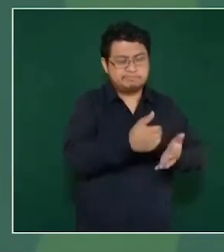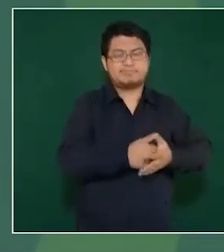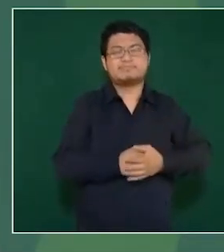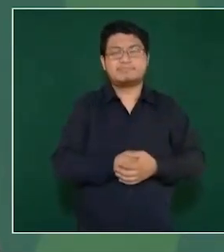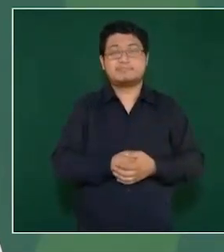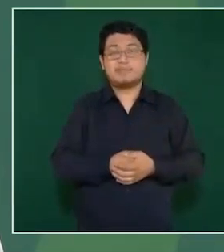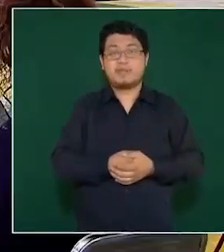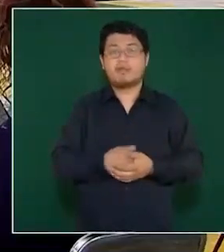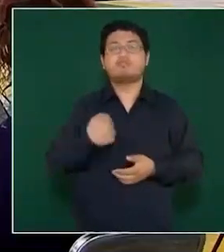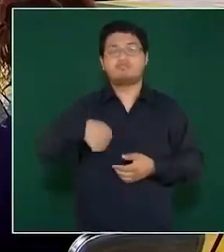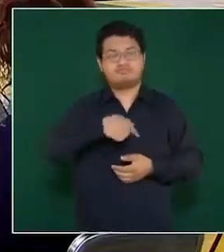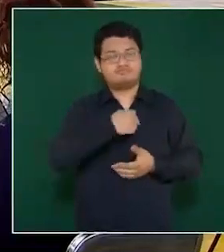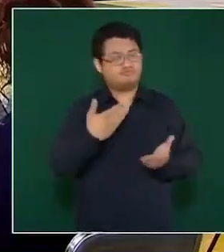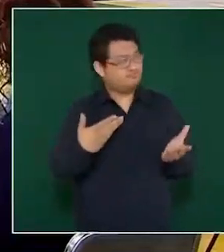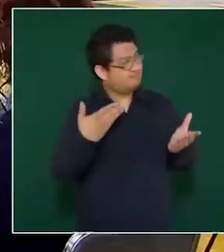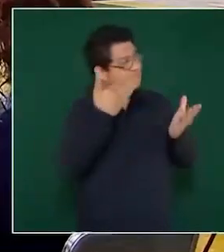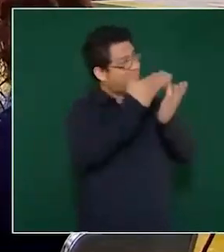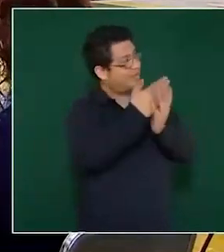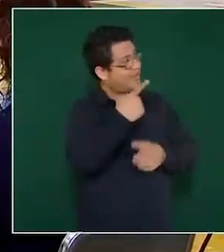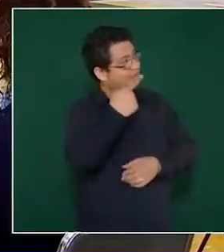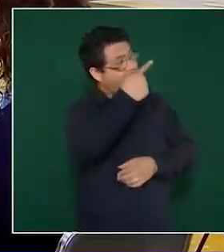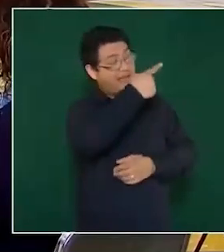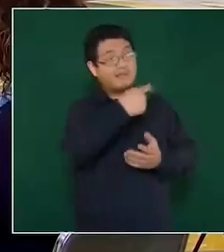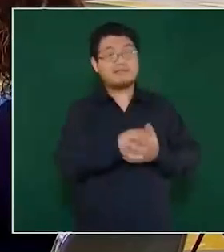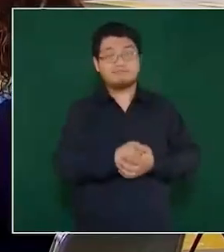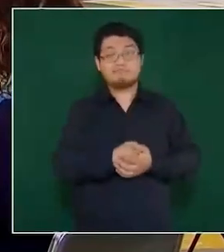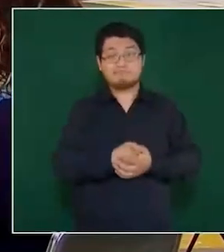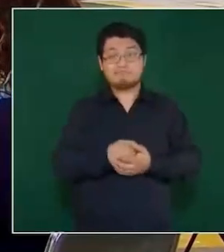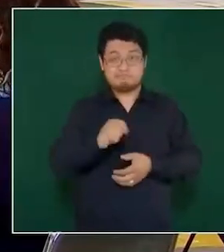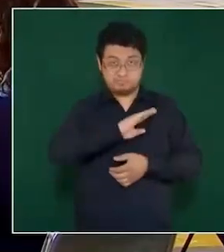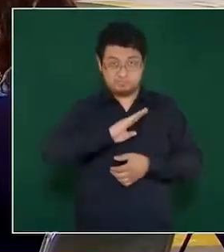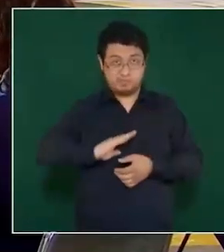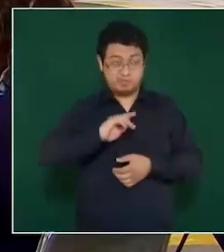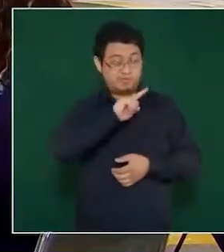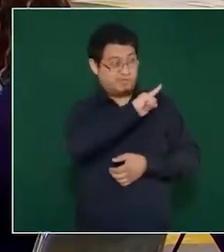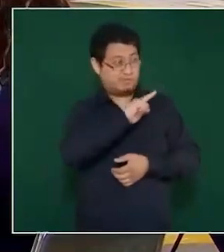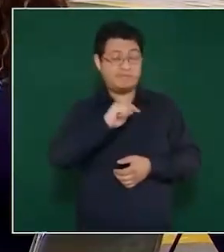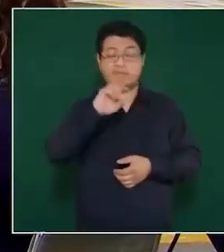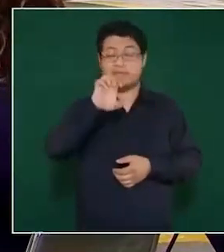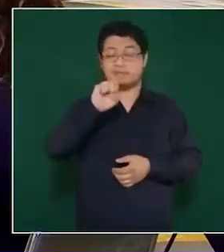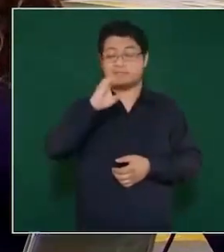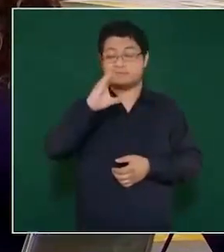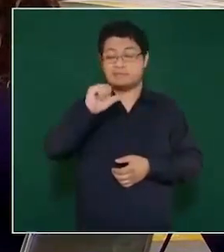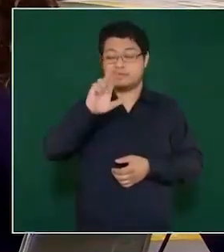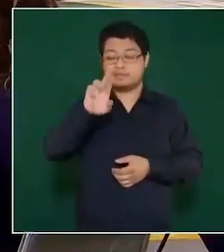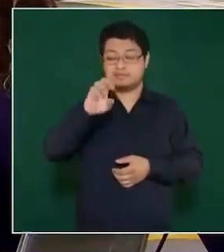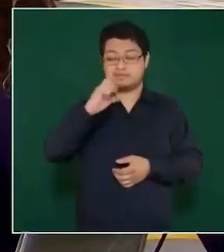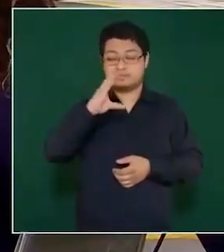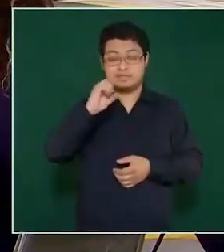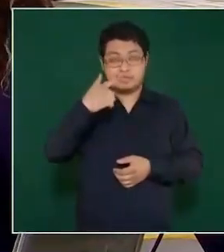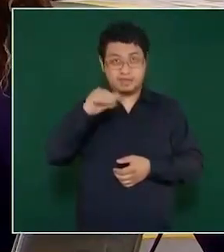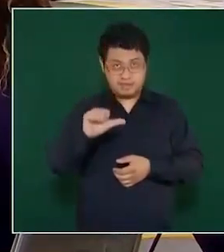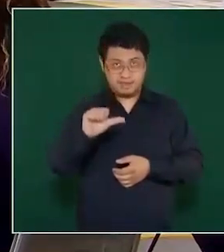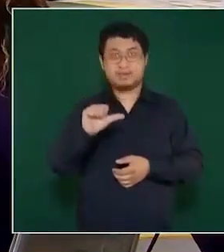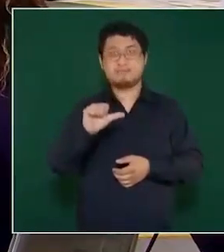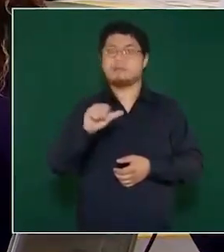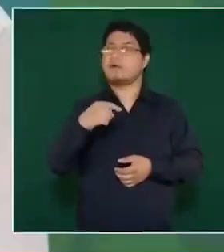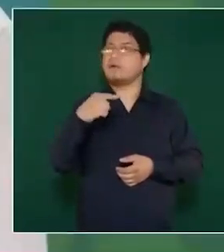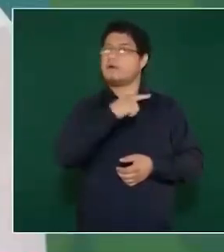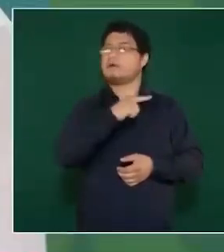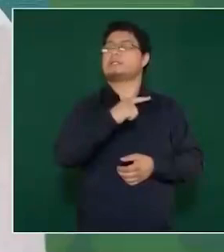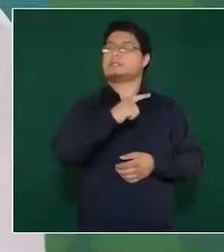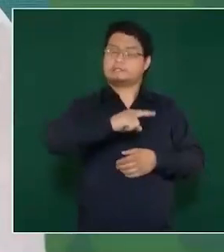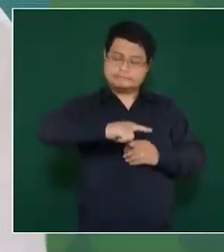a estar en escárcega más tarde, porque ahí se hizo una rehabilitación del